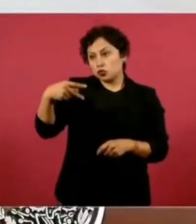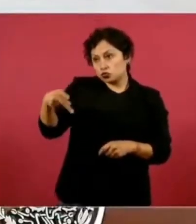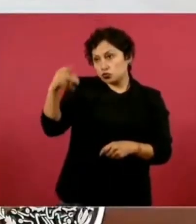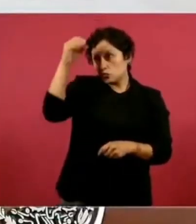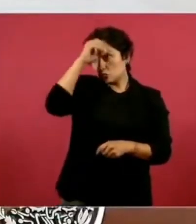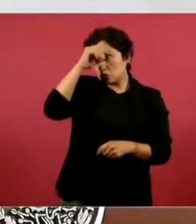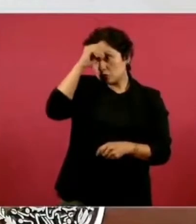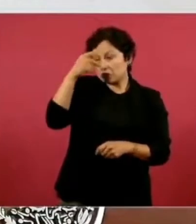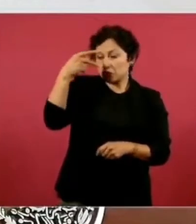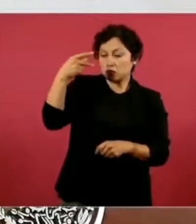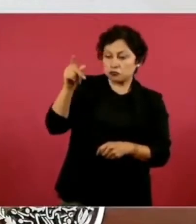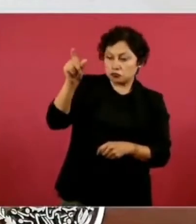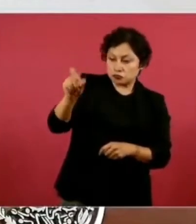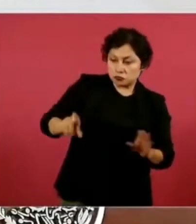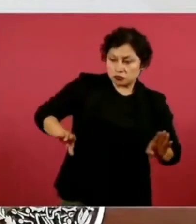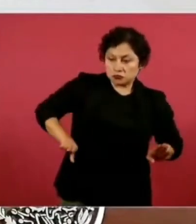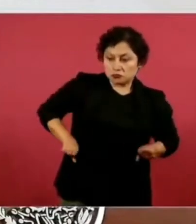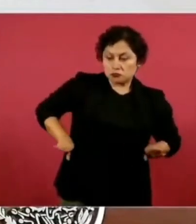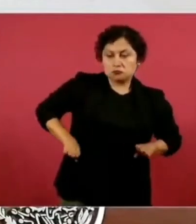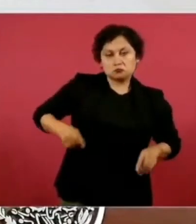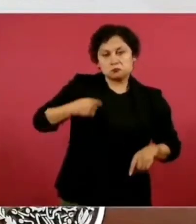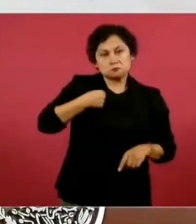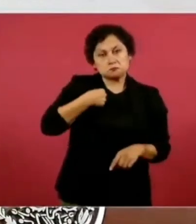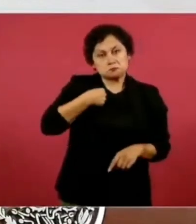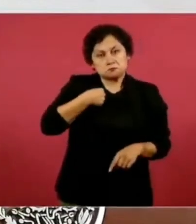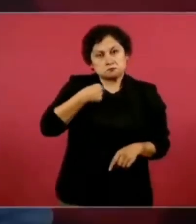forma de ser. Sin embargo,